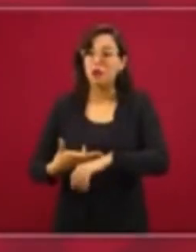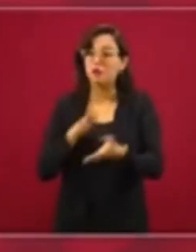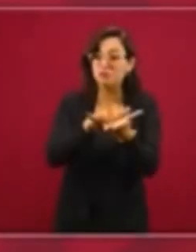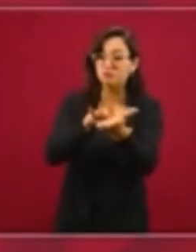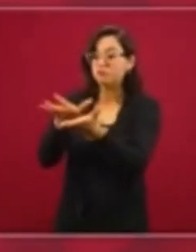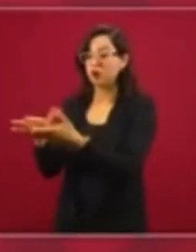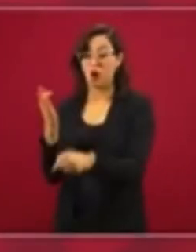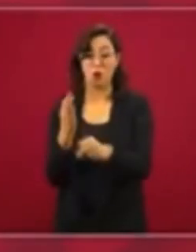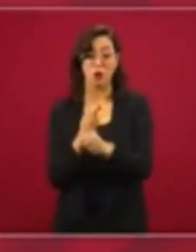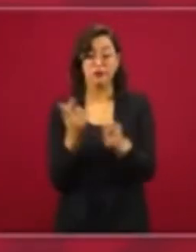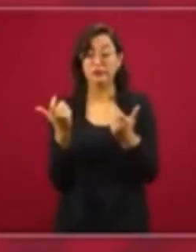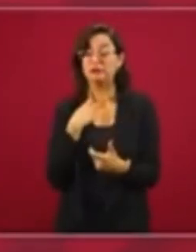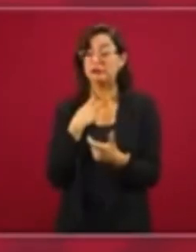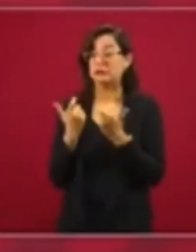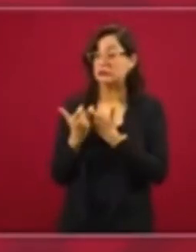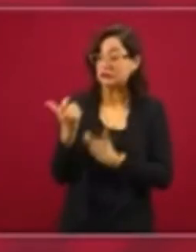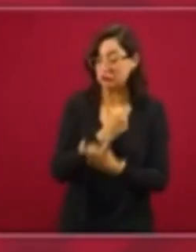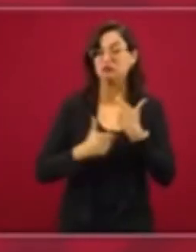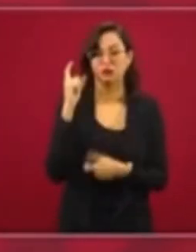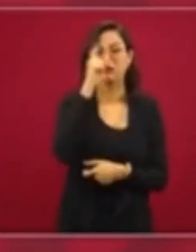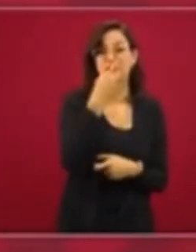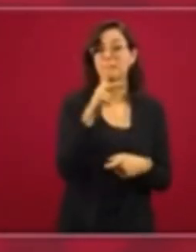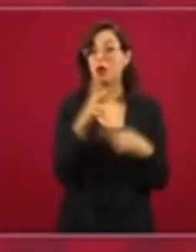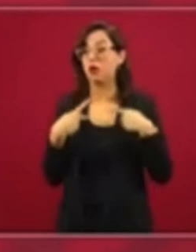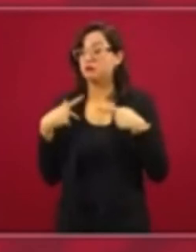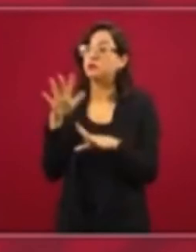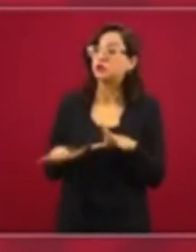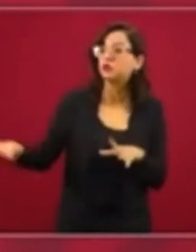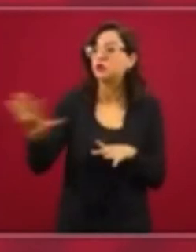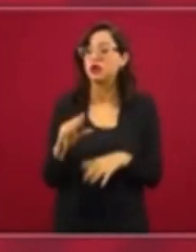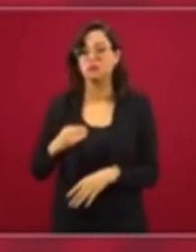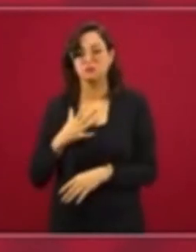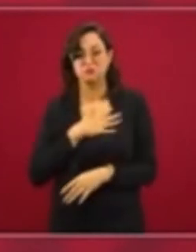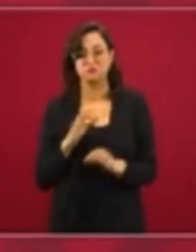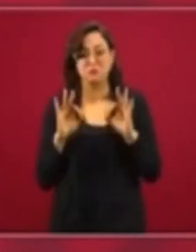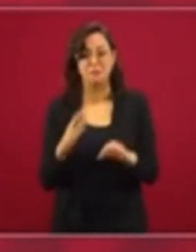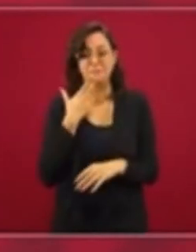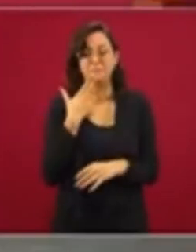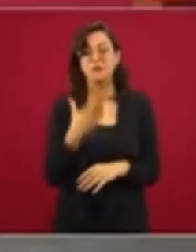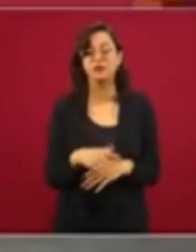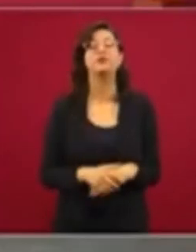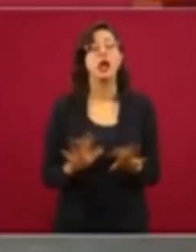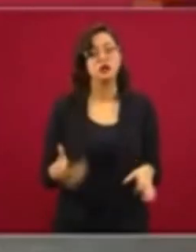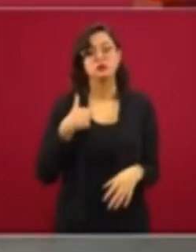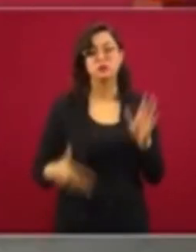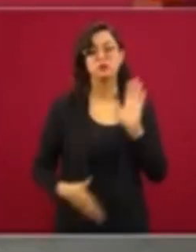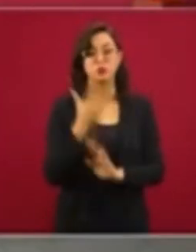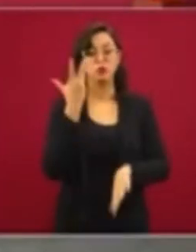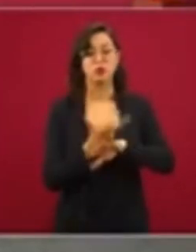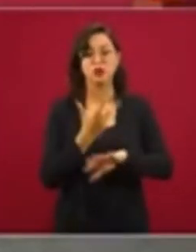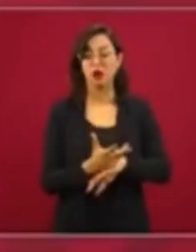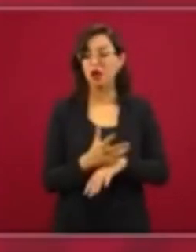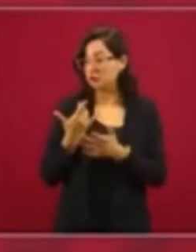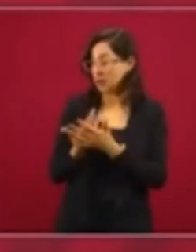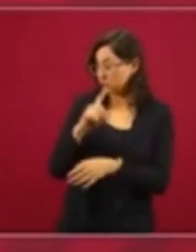económica no se nos convierta en una crisis de bienestar social. Entonces, sí voy a Estados Unidos y